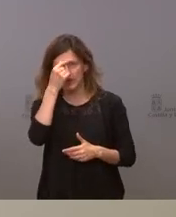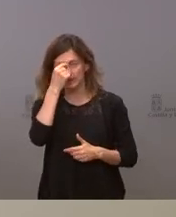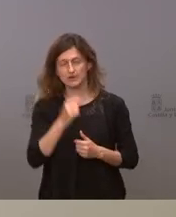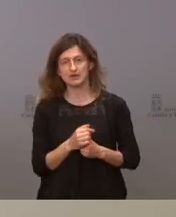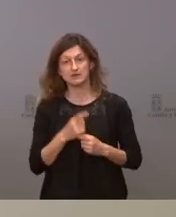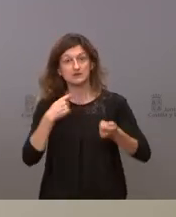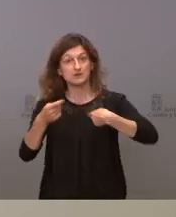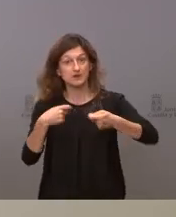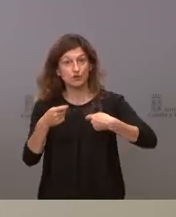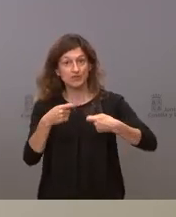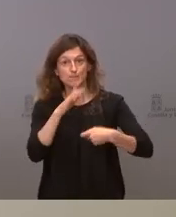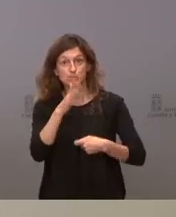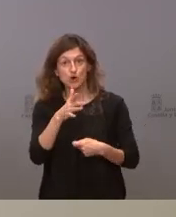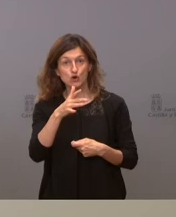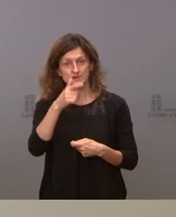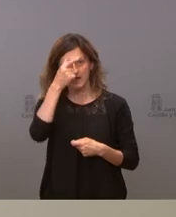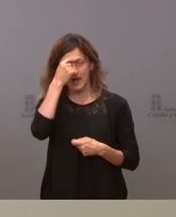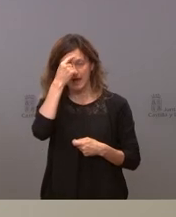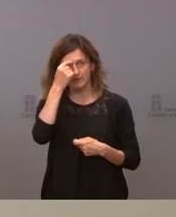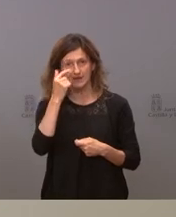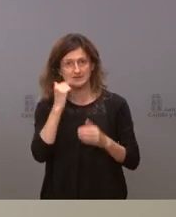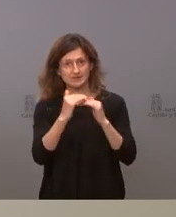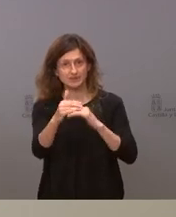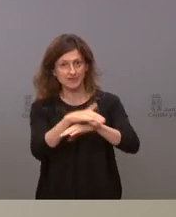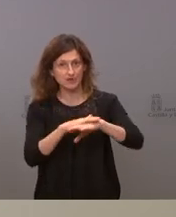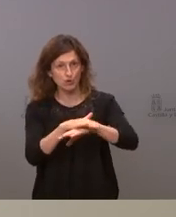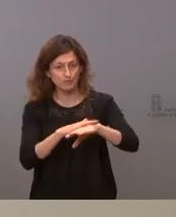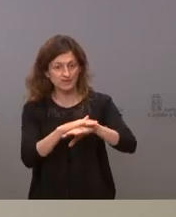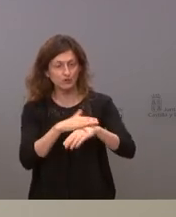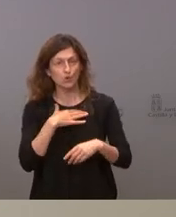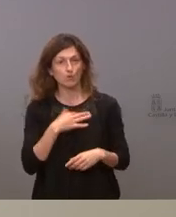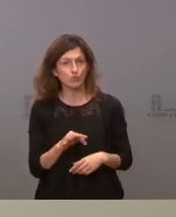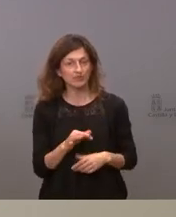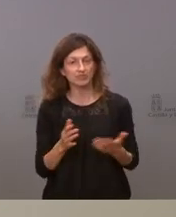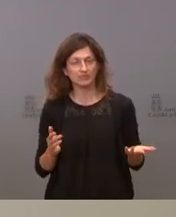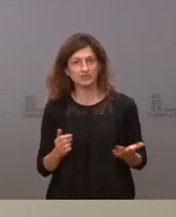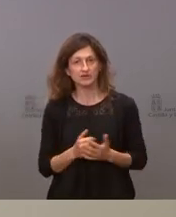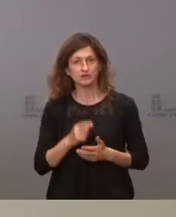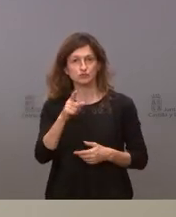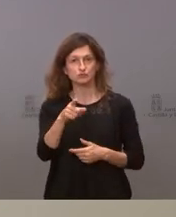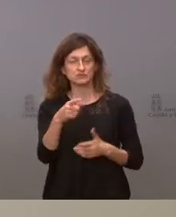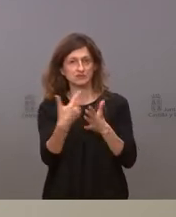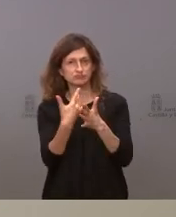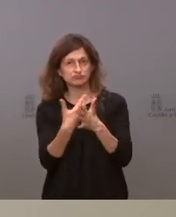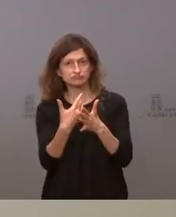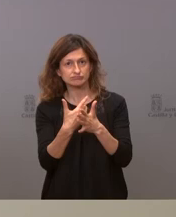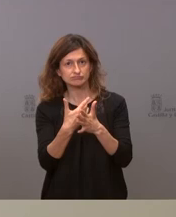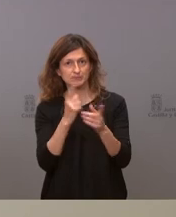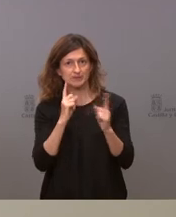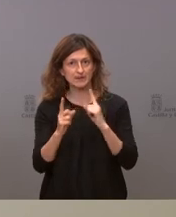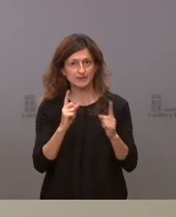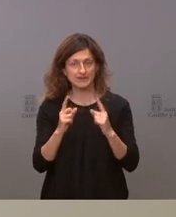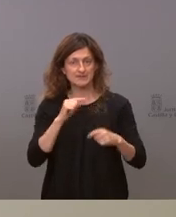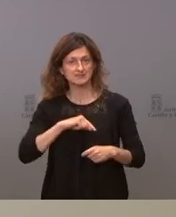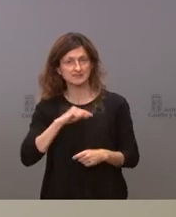negociar con por Ávila la gobernabilidad la estabilidad del gobierno puede alimentar eso que usted de lo que usted previene la